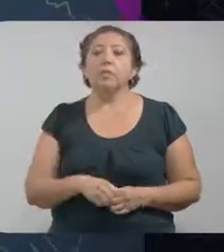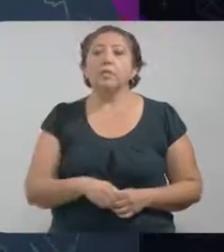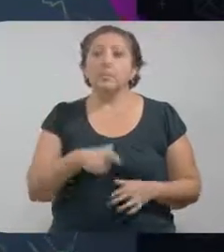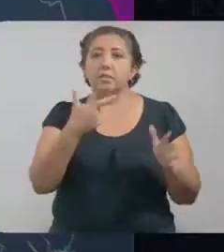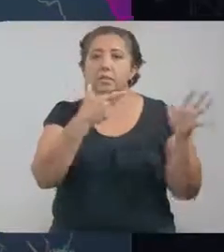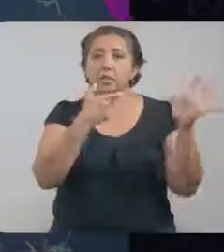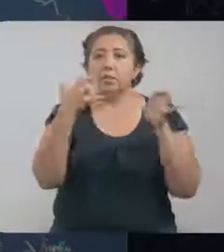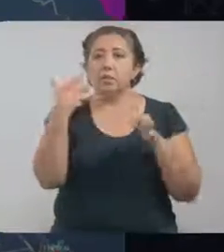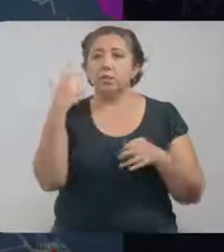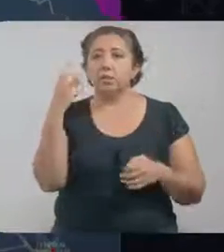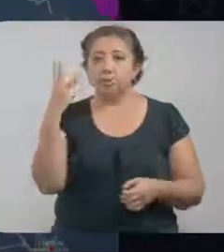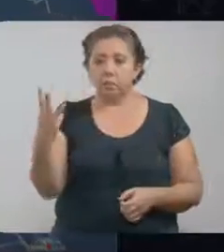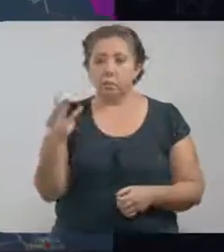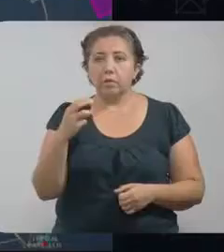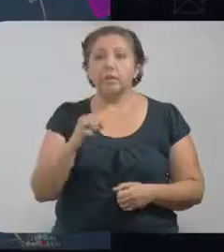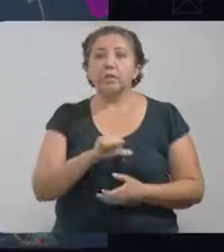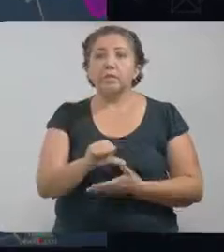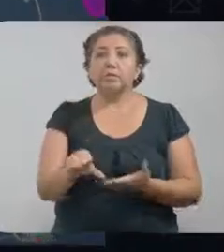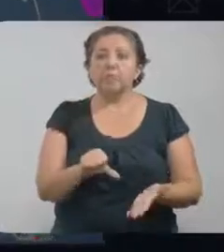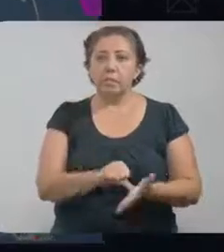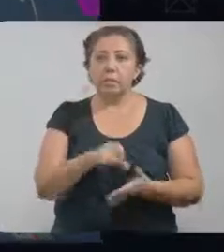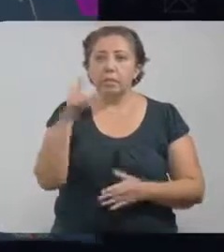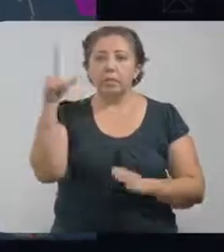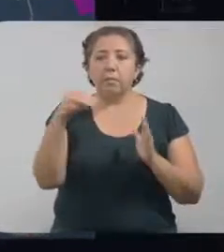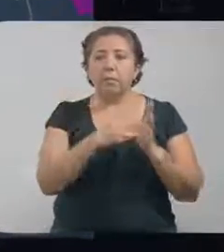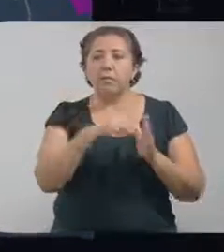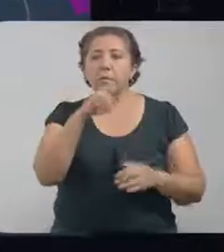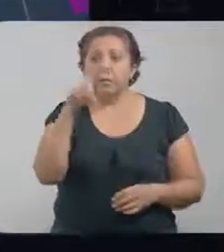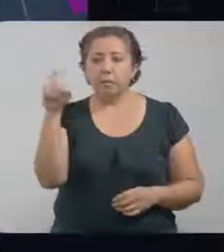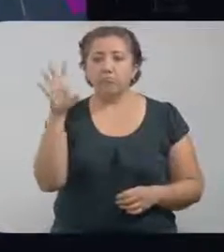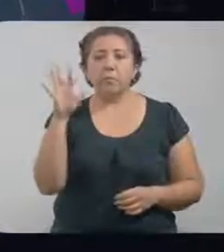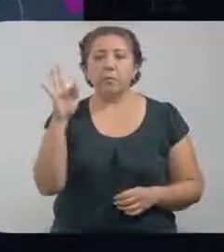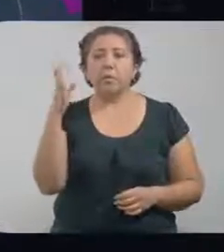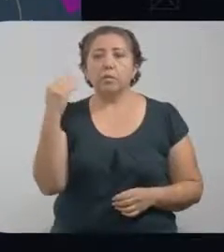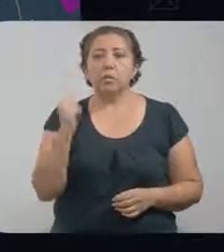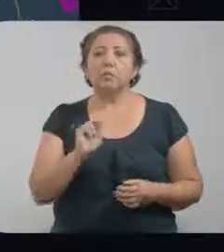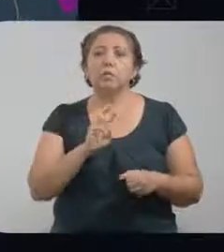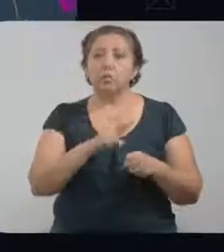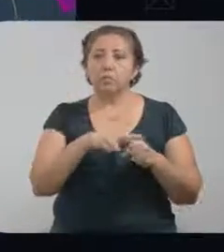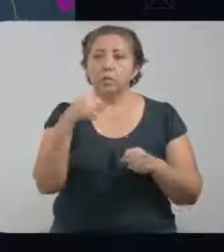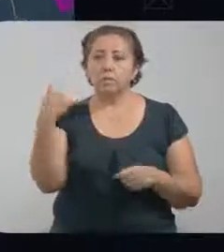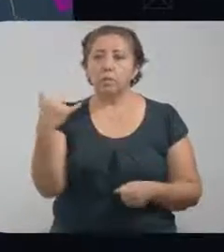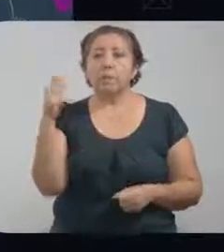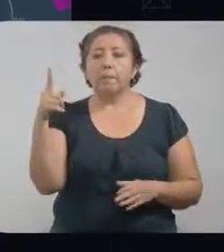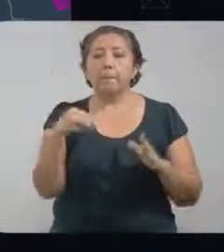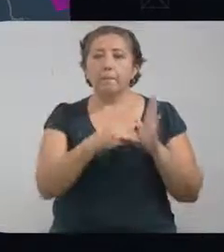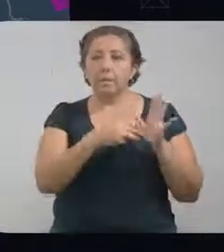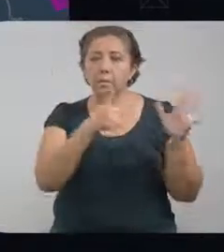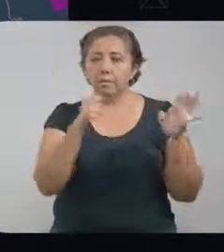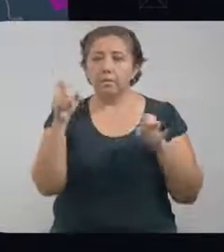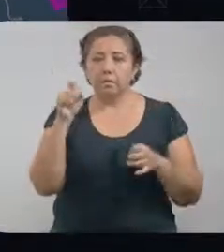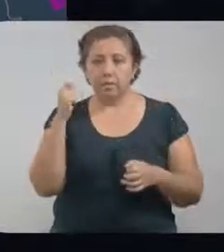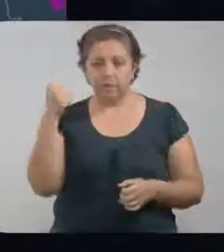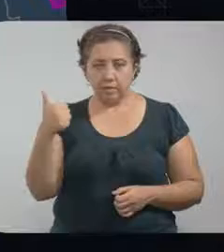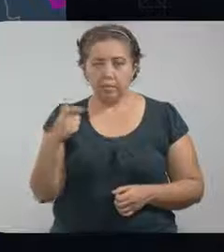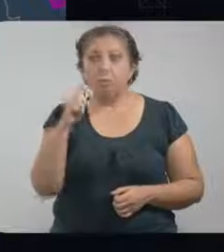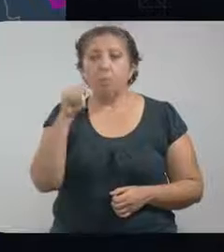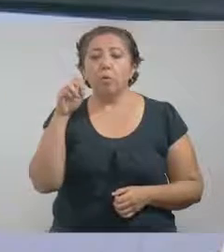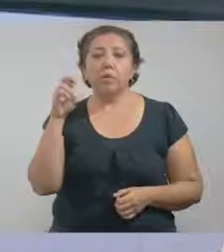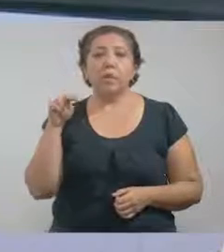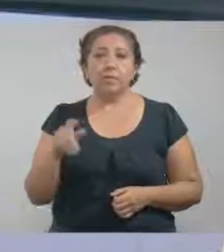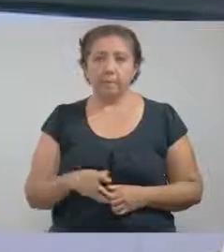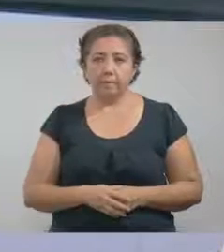753 en la zona centro, 1,149 en la zona sur y 1,626 en la zona poniente.